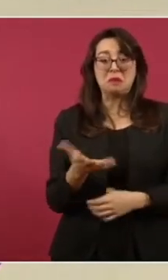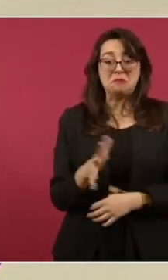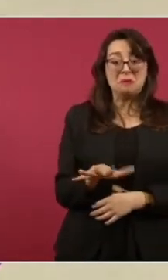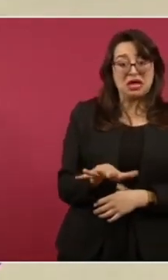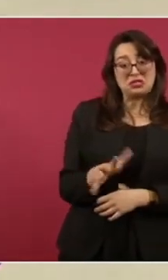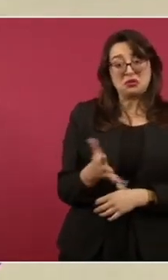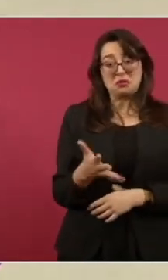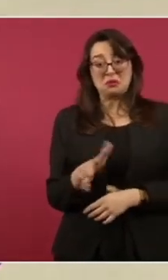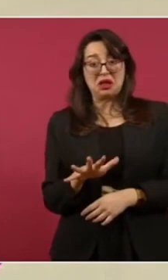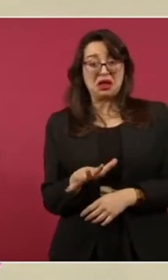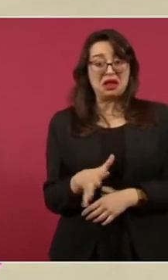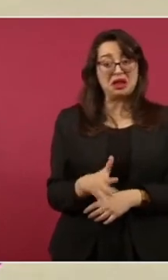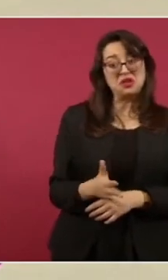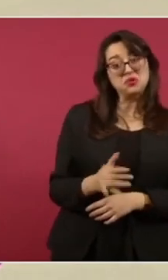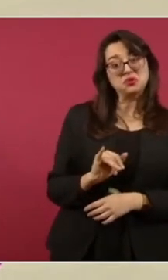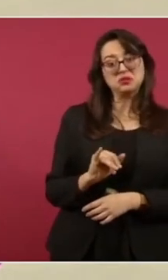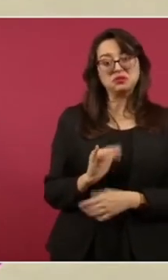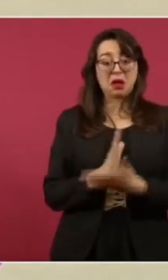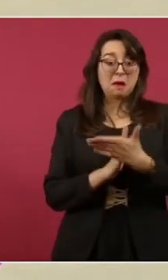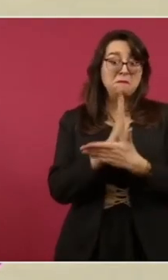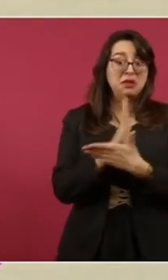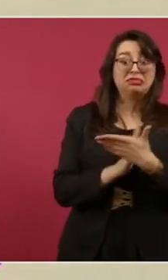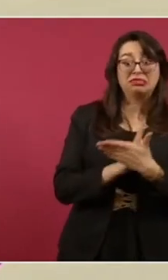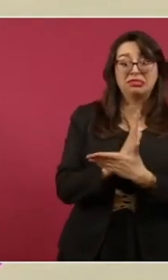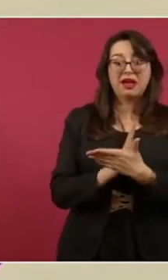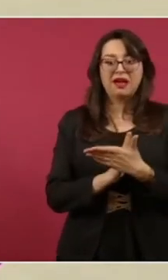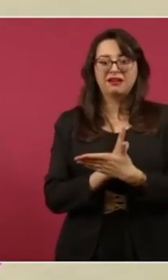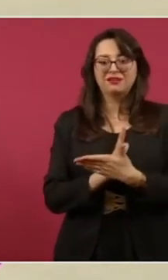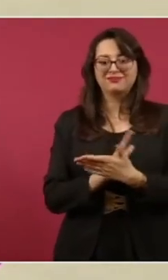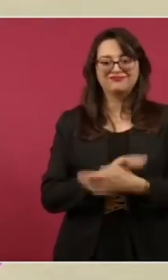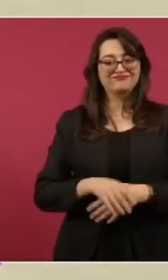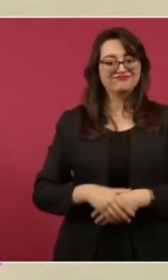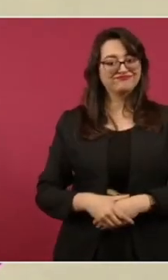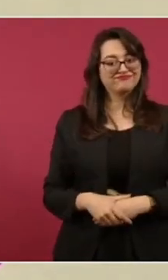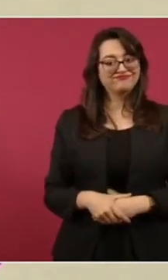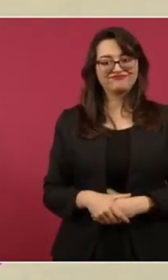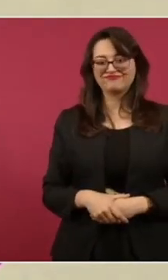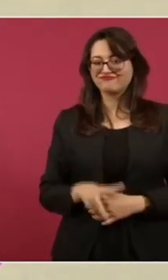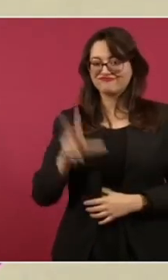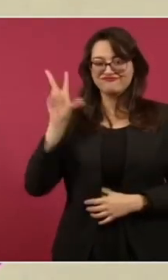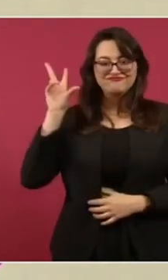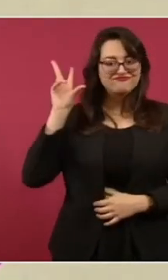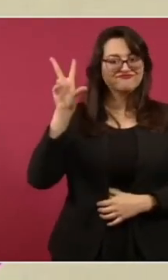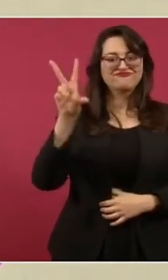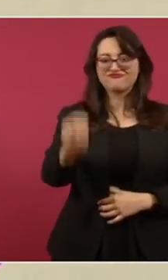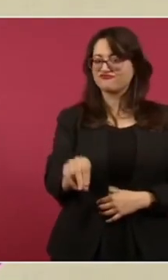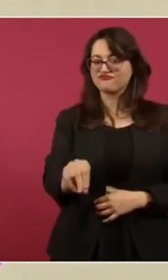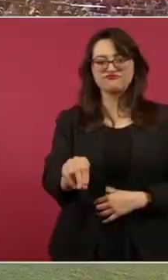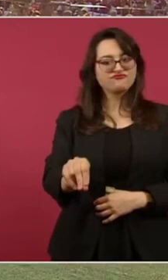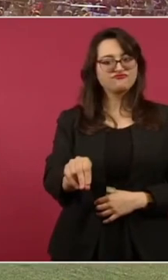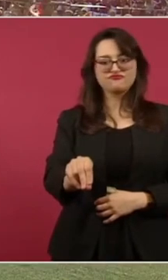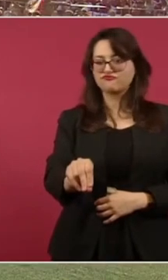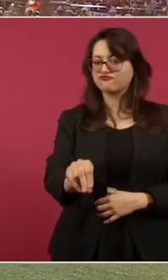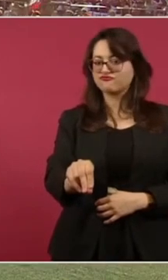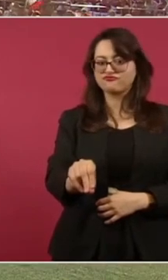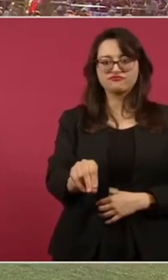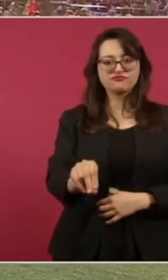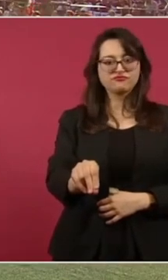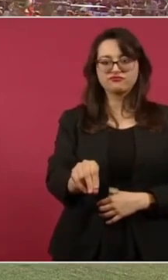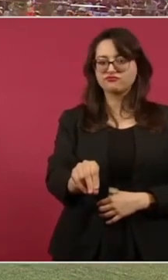tintas, no aceptaremos nunca